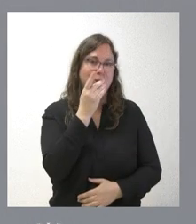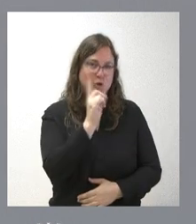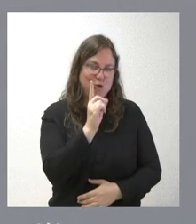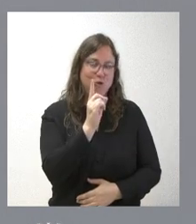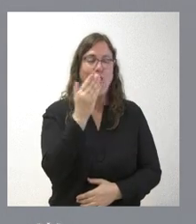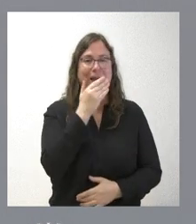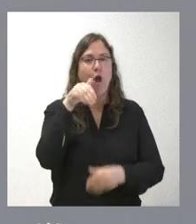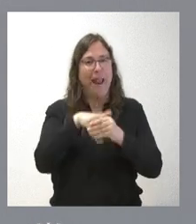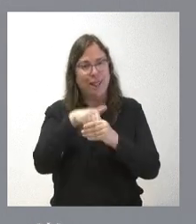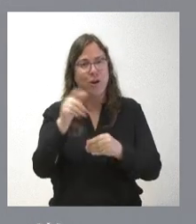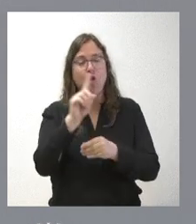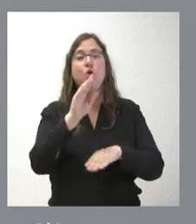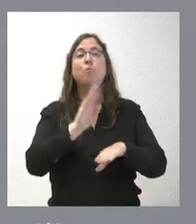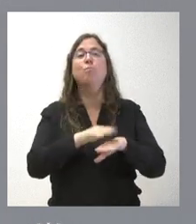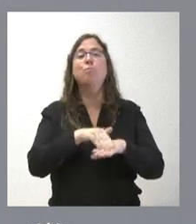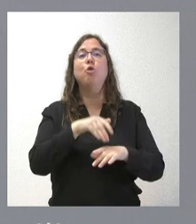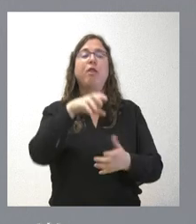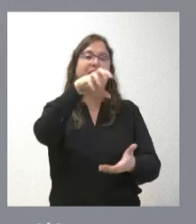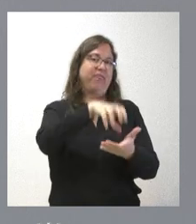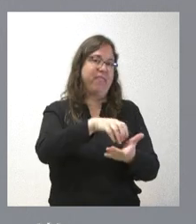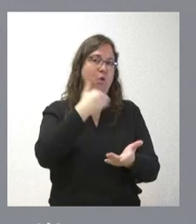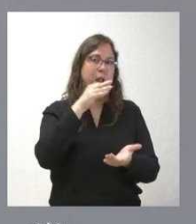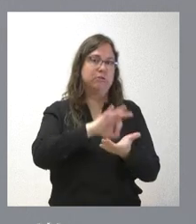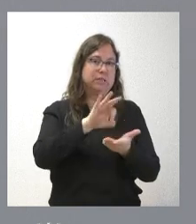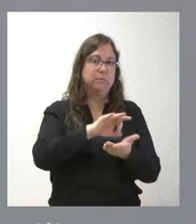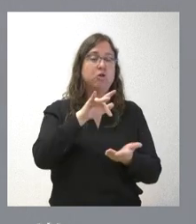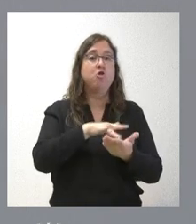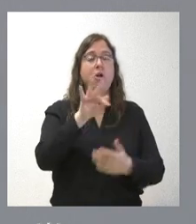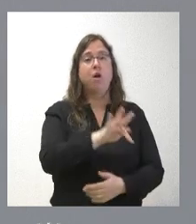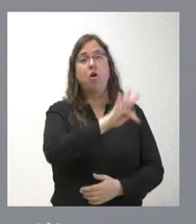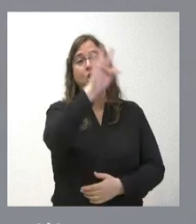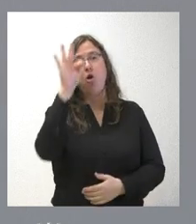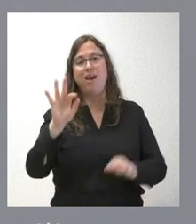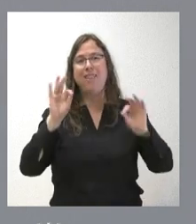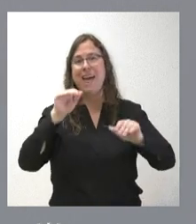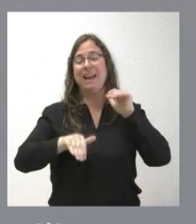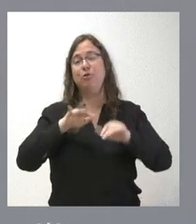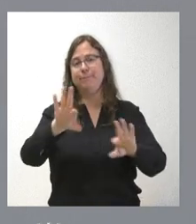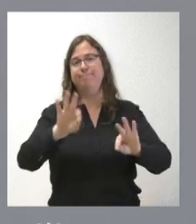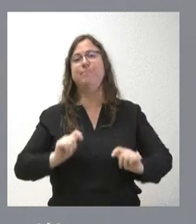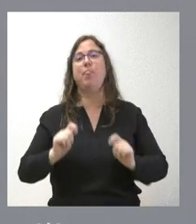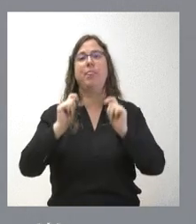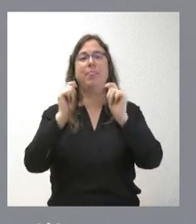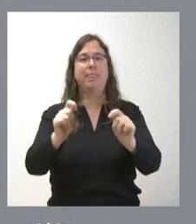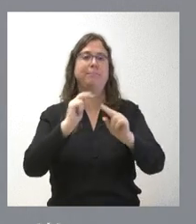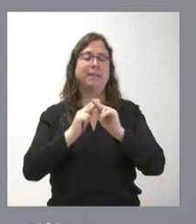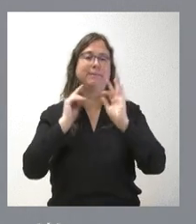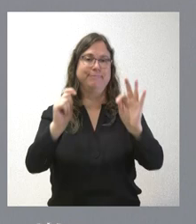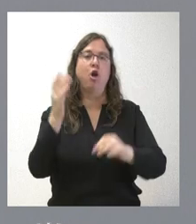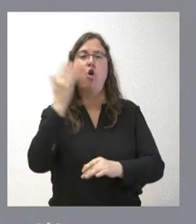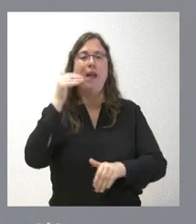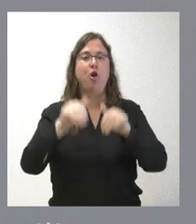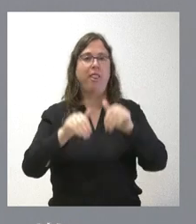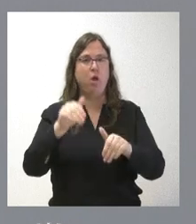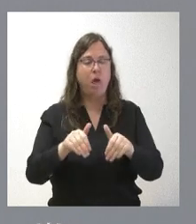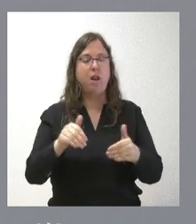como centro que realiza algún tipo de prestación y que durante la jornada electoral ha sido seleccionado para la actividad del colegio electoral, pues,